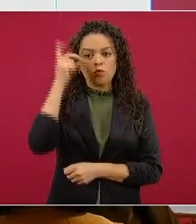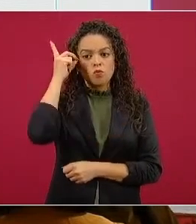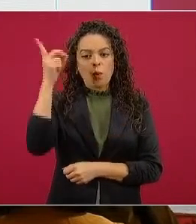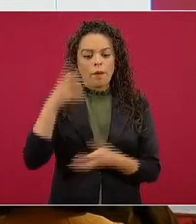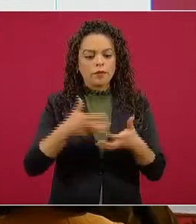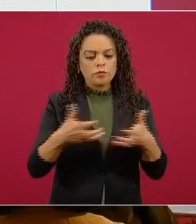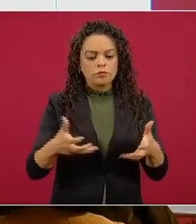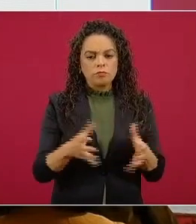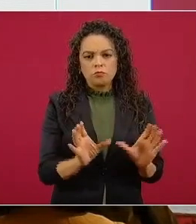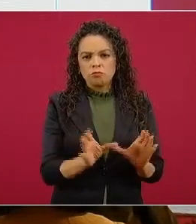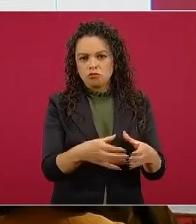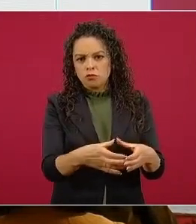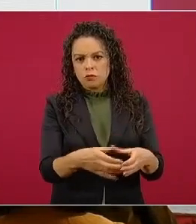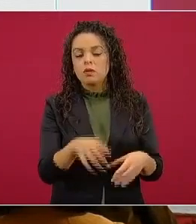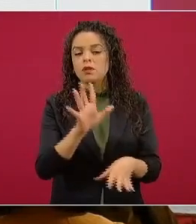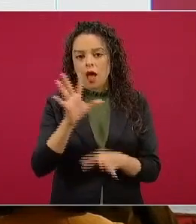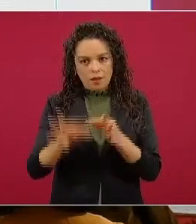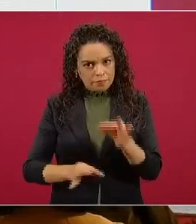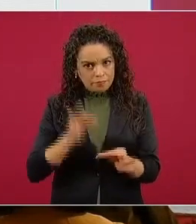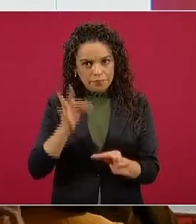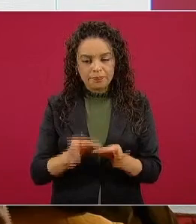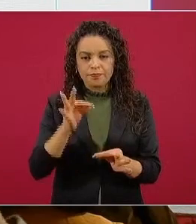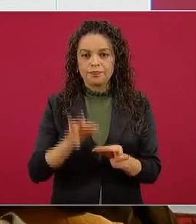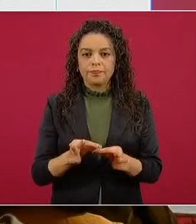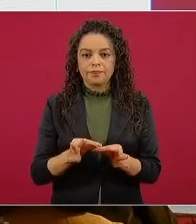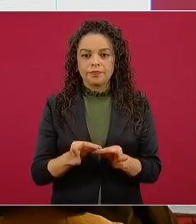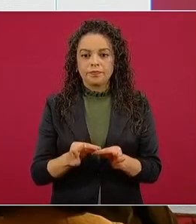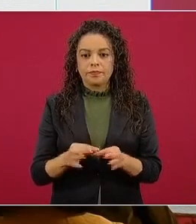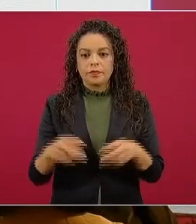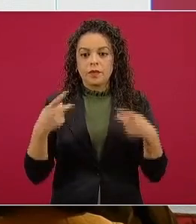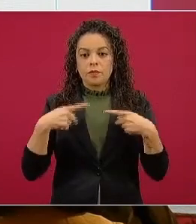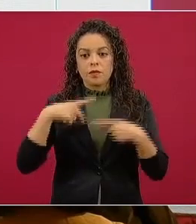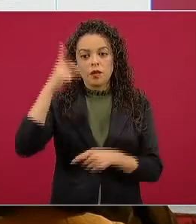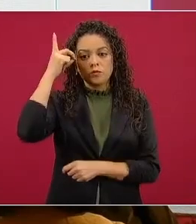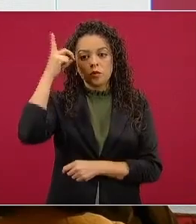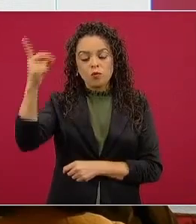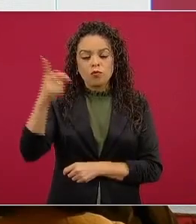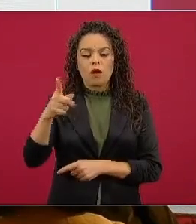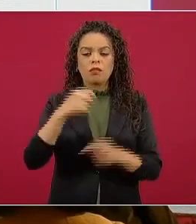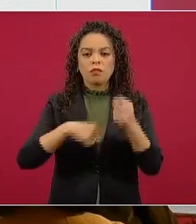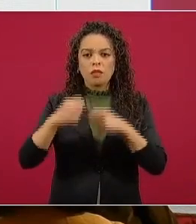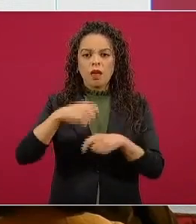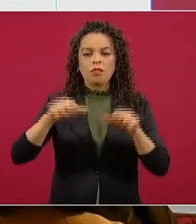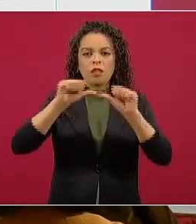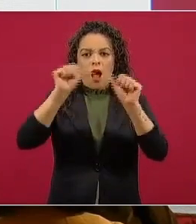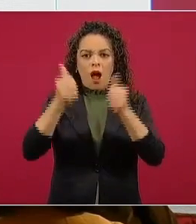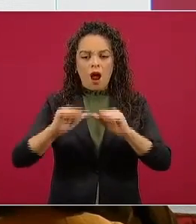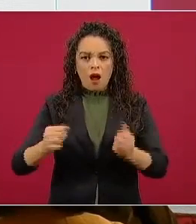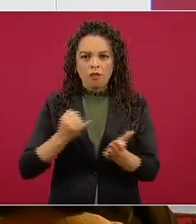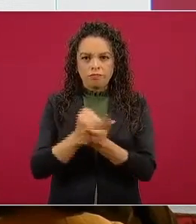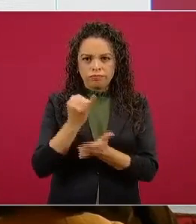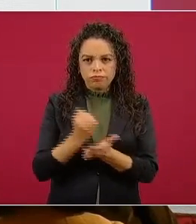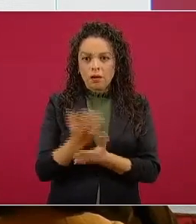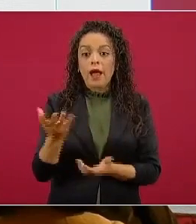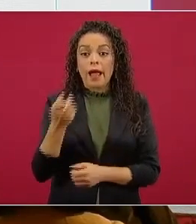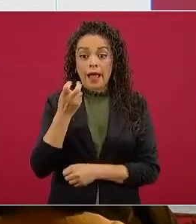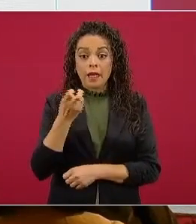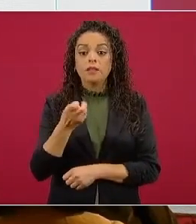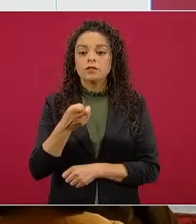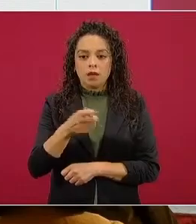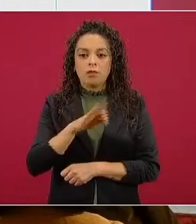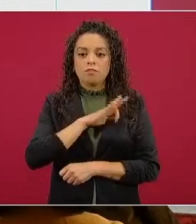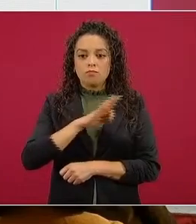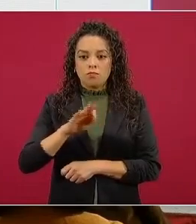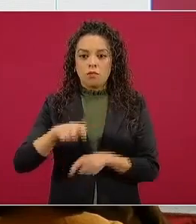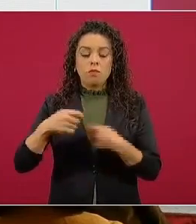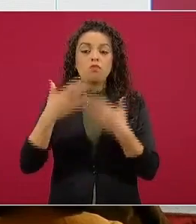los artesanos, dueños de talleres, tiendas, pequeñas empresas también recibían créditos a la palabra baratos y sin